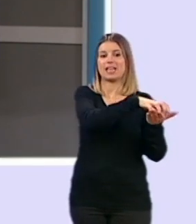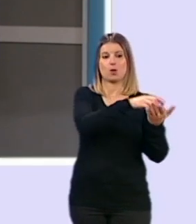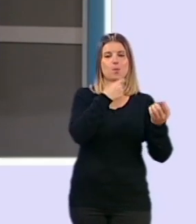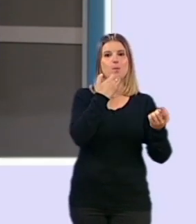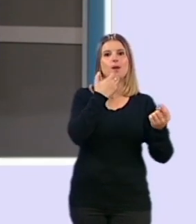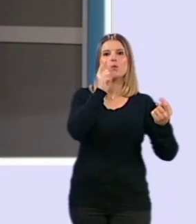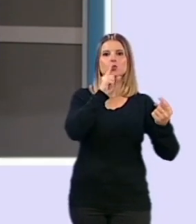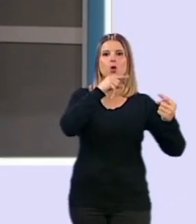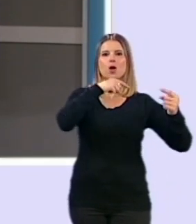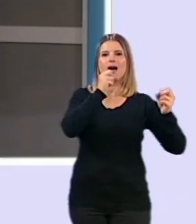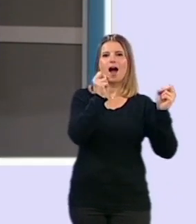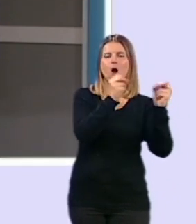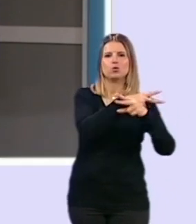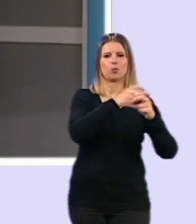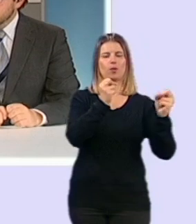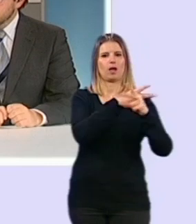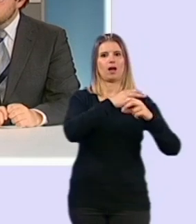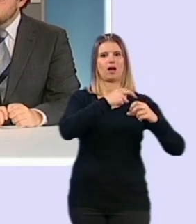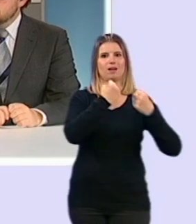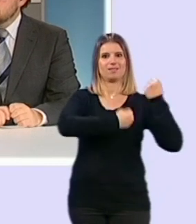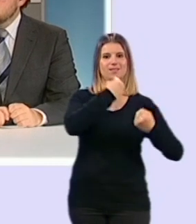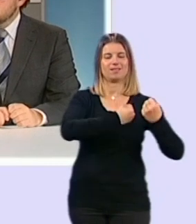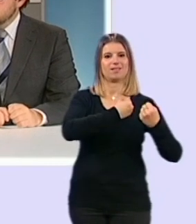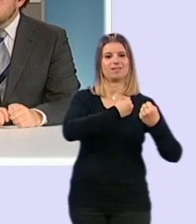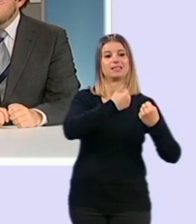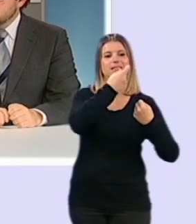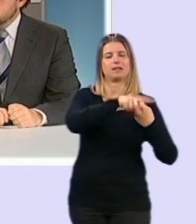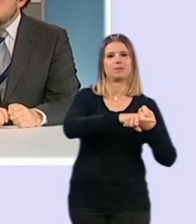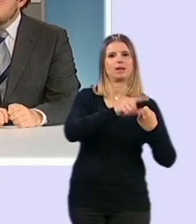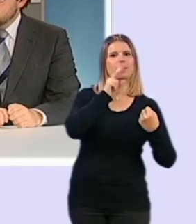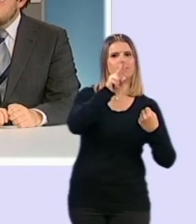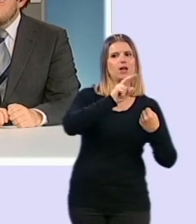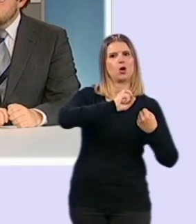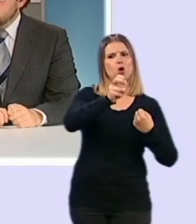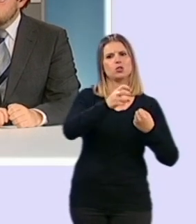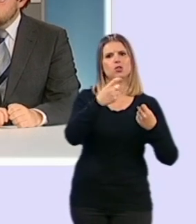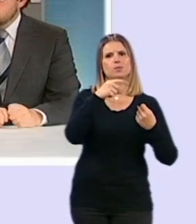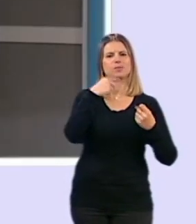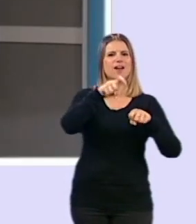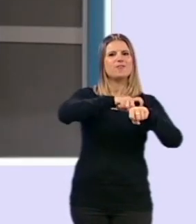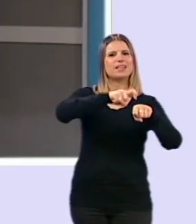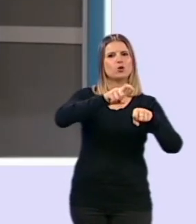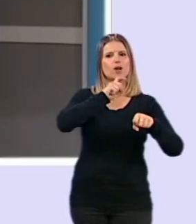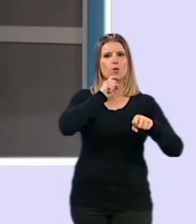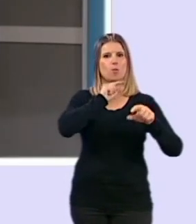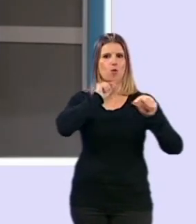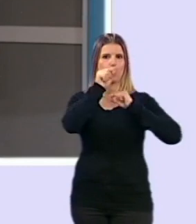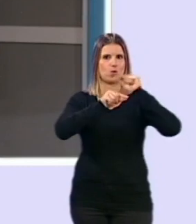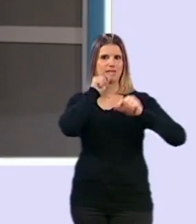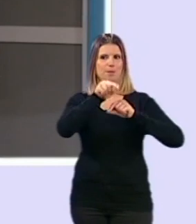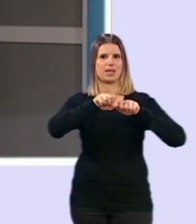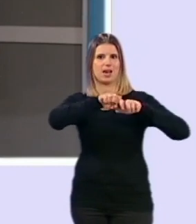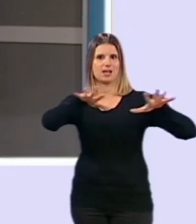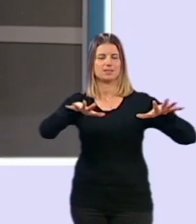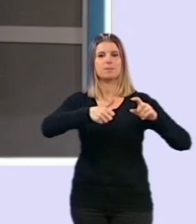lo que es la circunvalación de Granada para que también sea capaz de captar otros contaminantes. Todos los contaminantes que más tenemos en nuestra